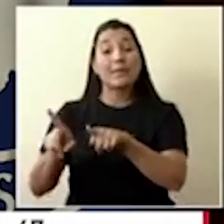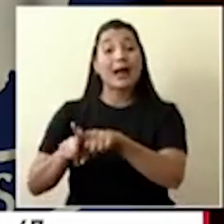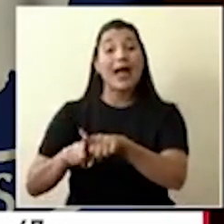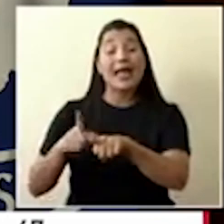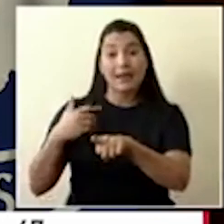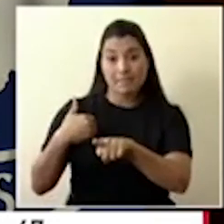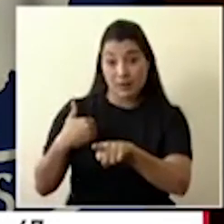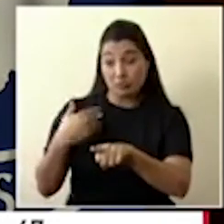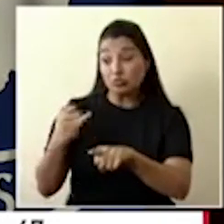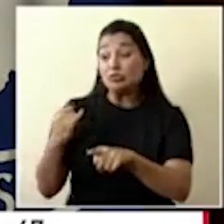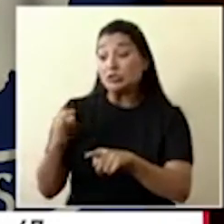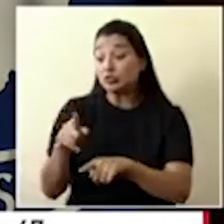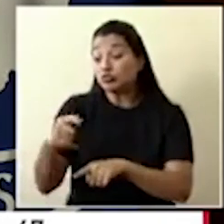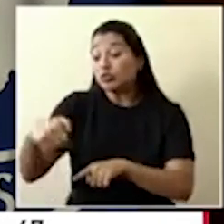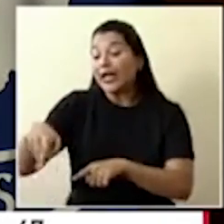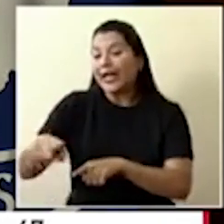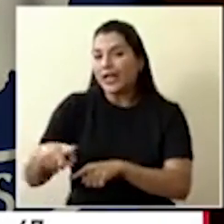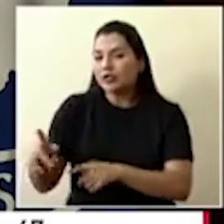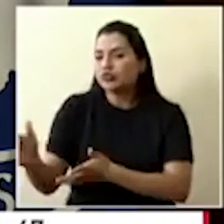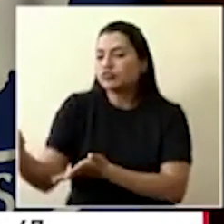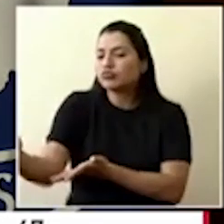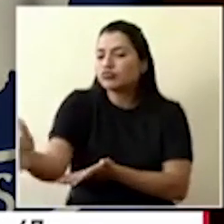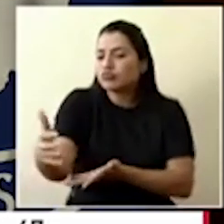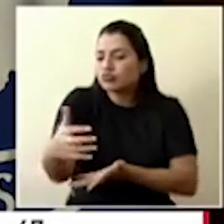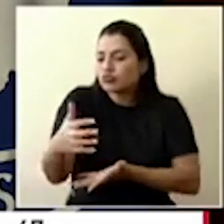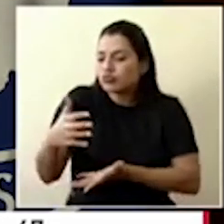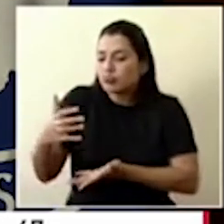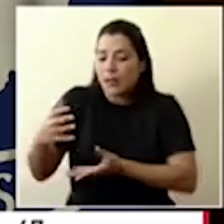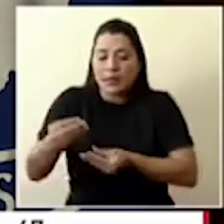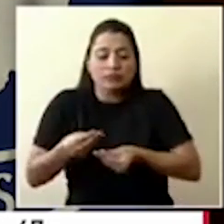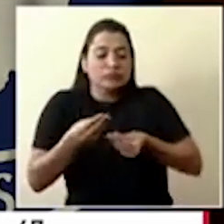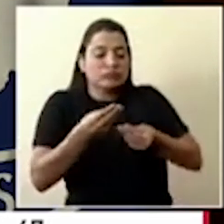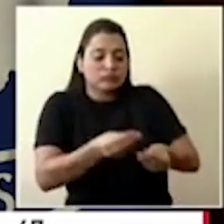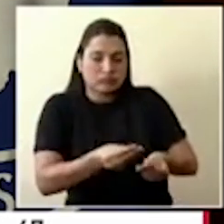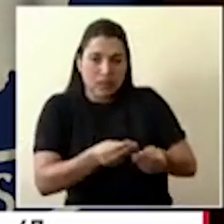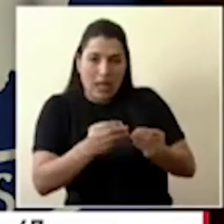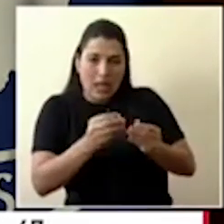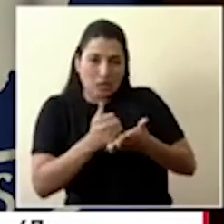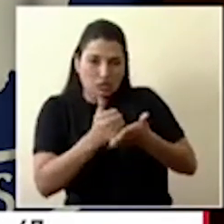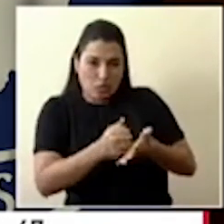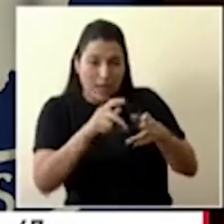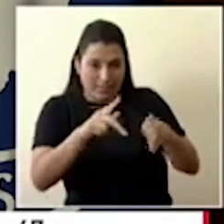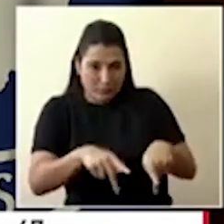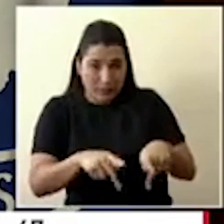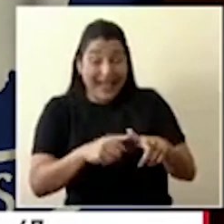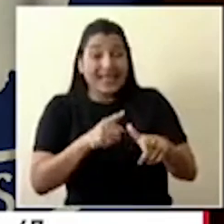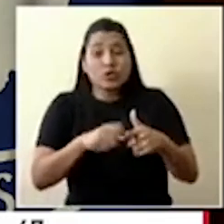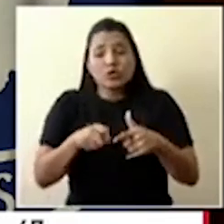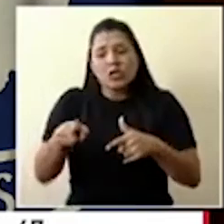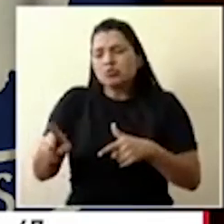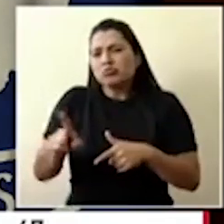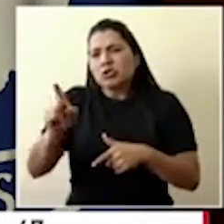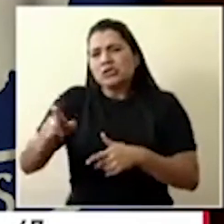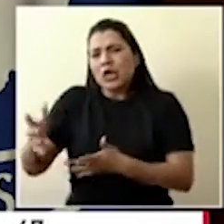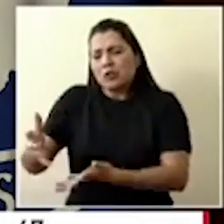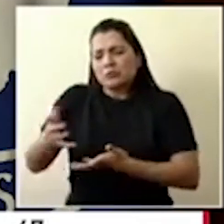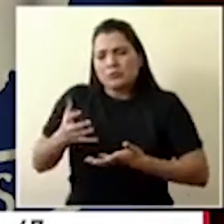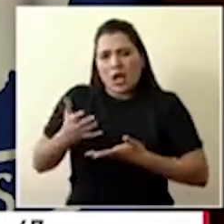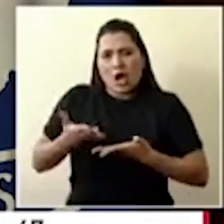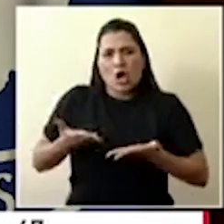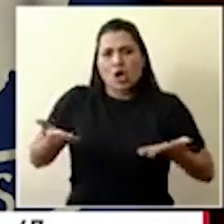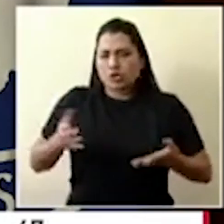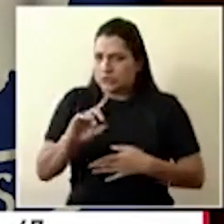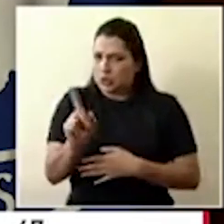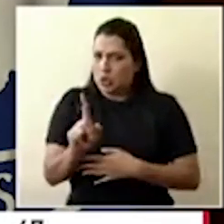personas, lo que debemos hacer es reportar el barrio donde estamos entregando esa asistencia y la cantidad de